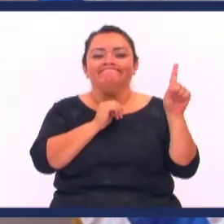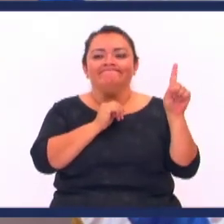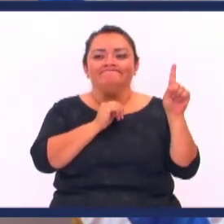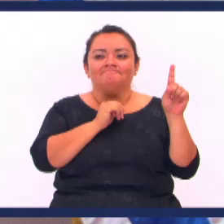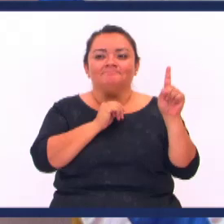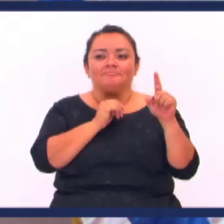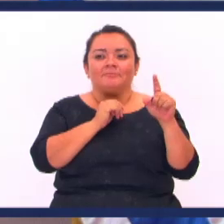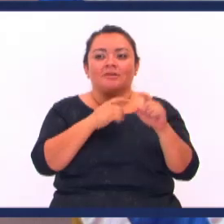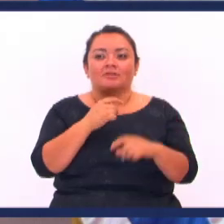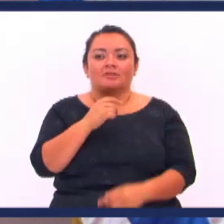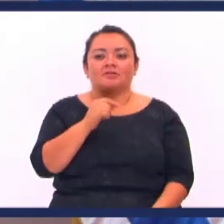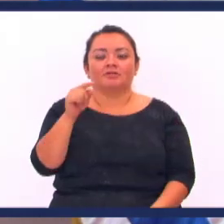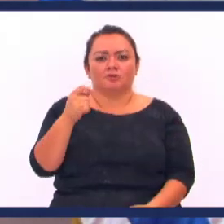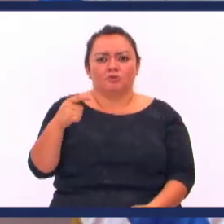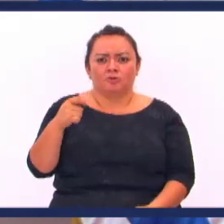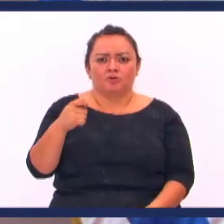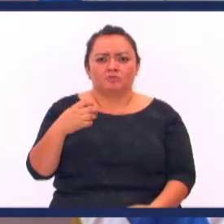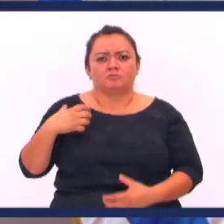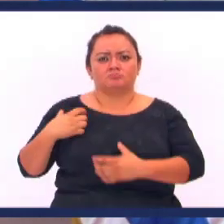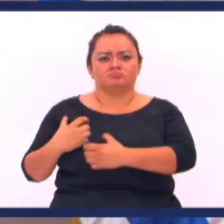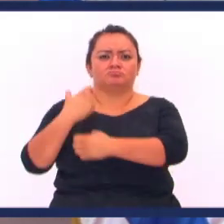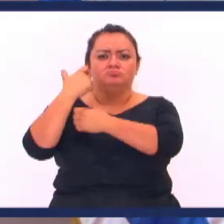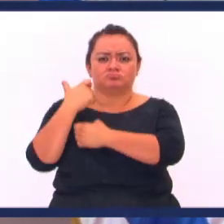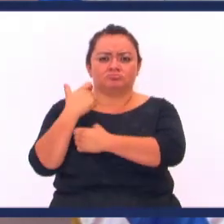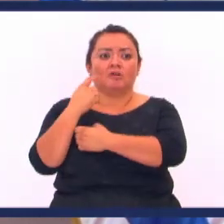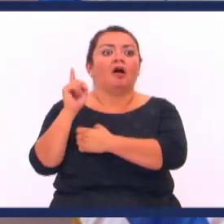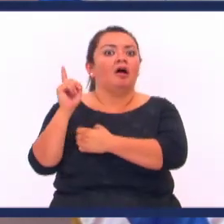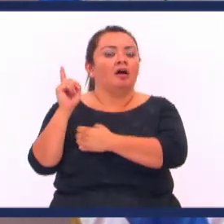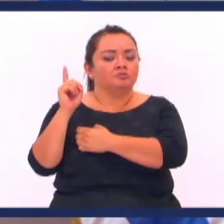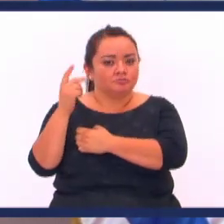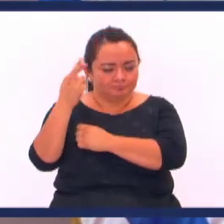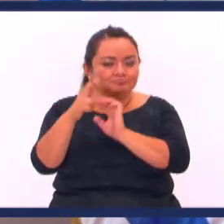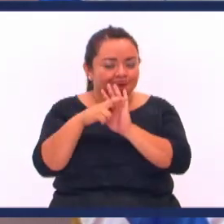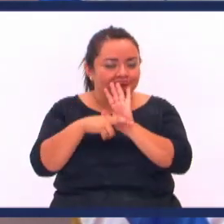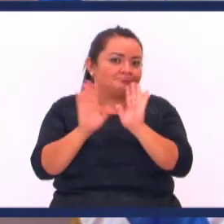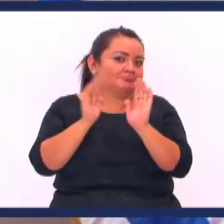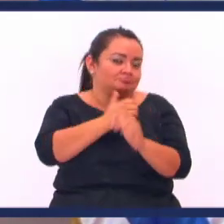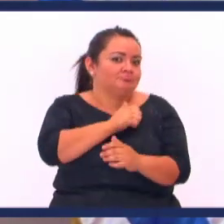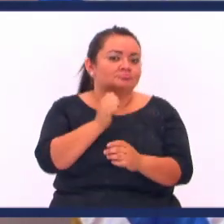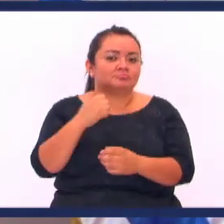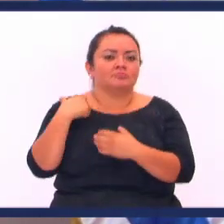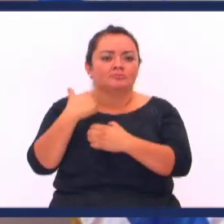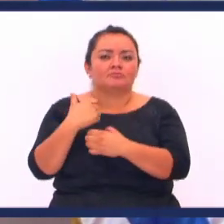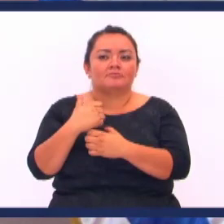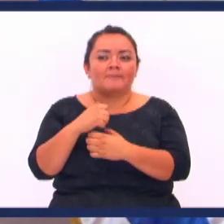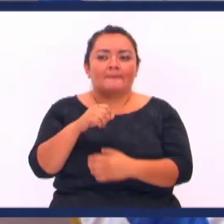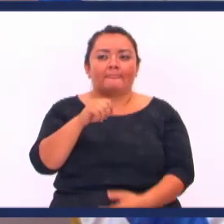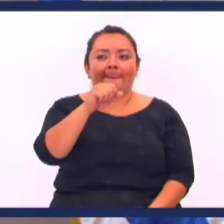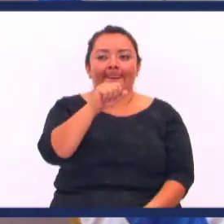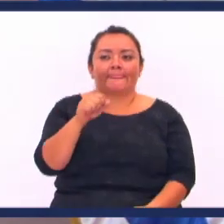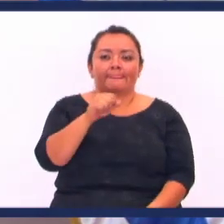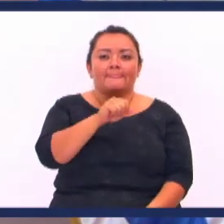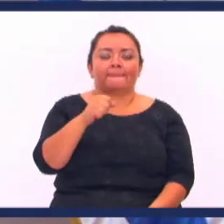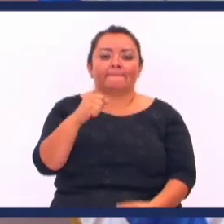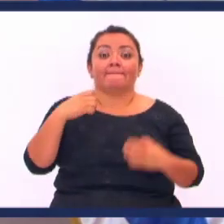Y andaban Los señores oficiales En la calle Con sus fusiles Haciendo lo que les toca ¿Y qué sucedió? Andábamos los Bolsones de